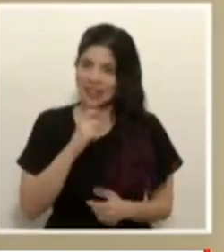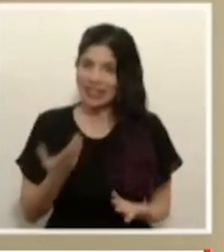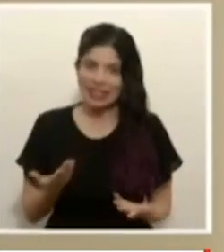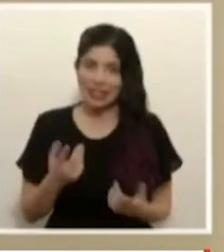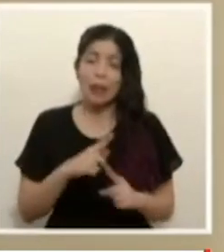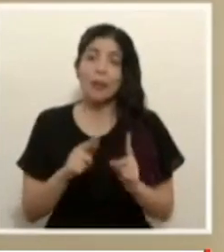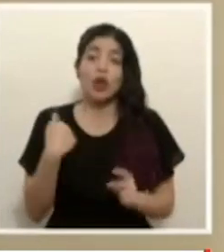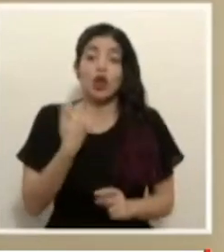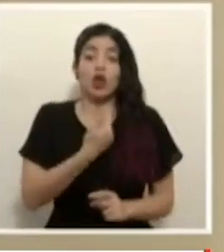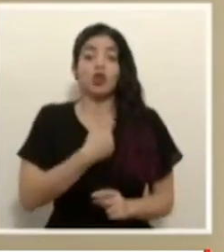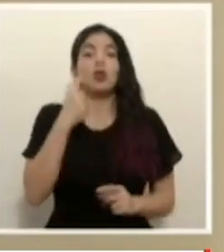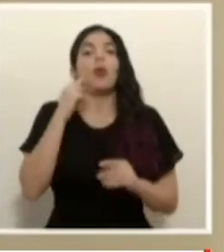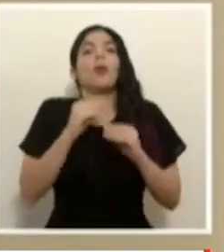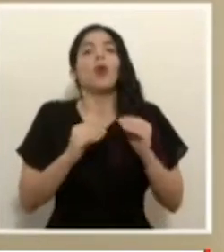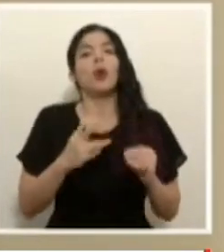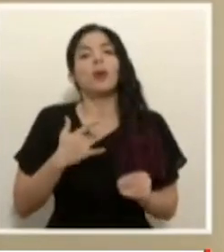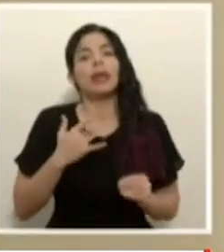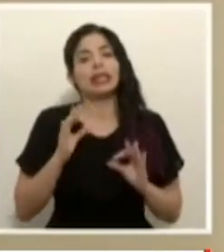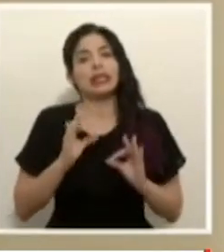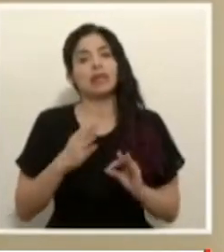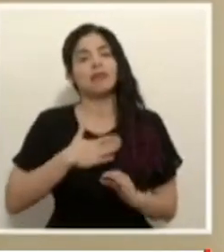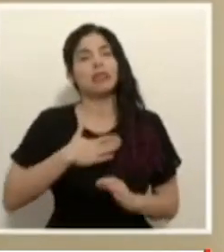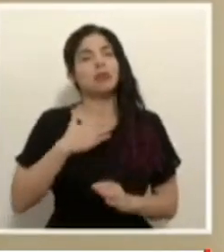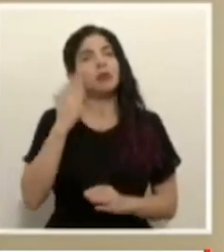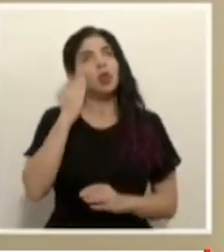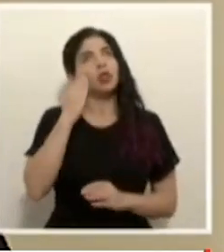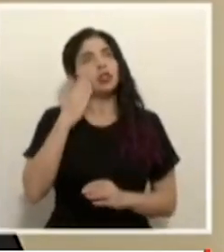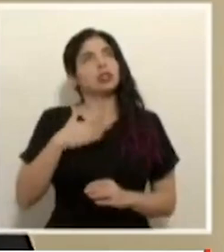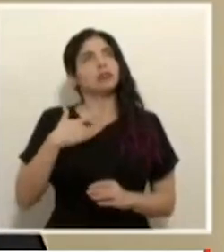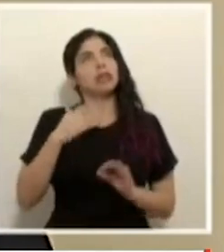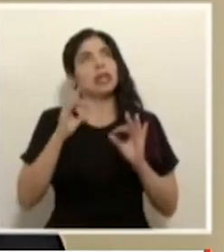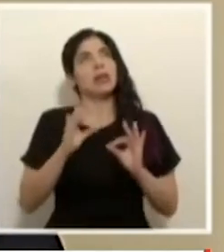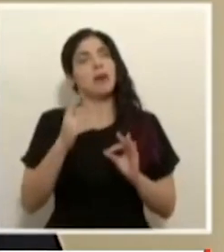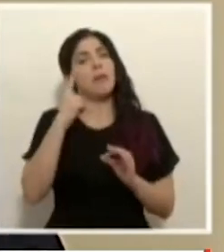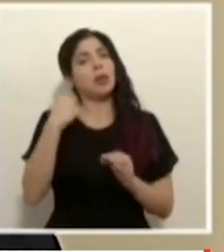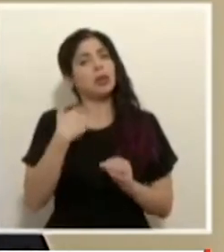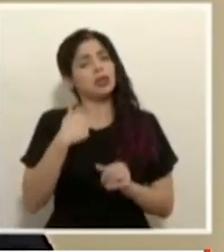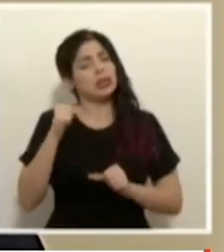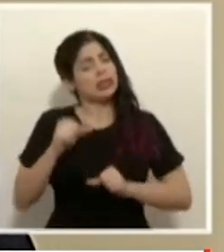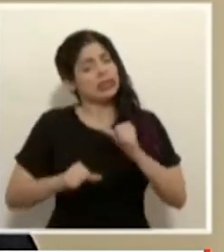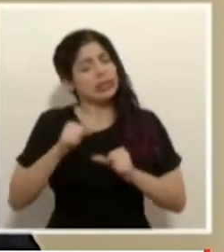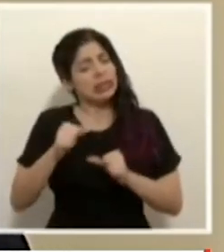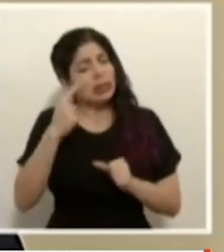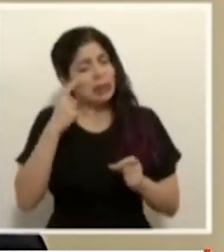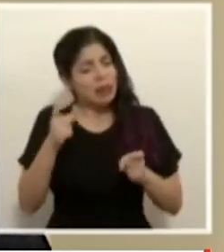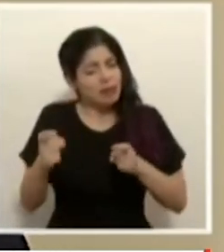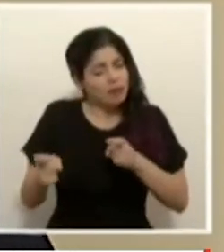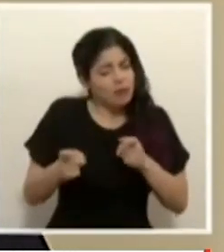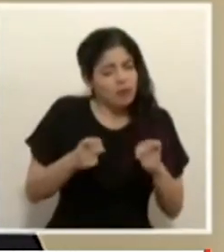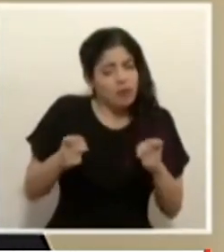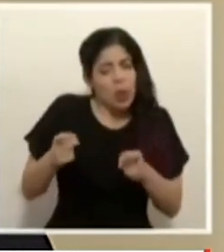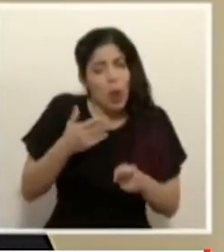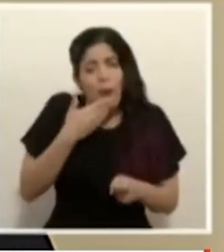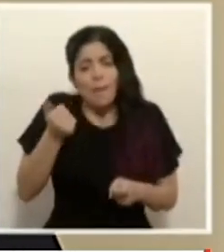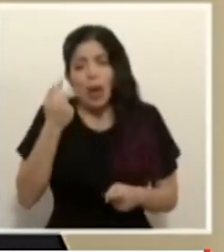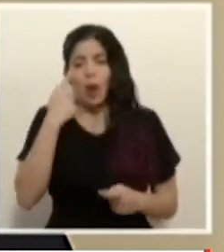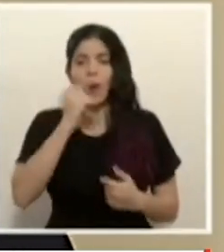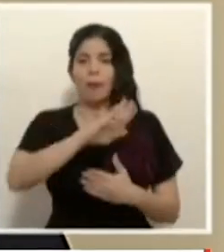por lo menos nos sentimos bien con nuestras conciencias porque estamos dando el máximo para hacerlo más mesurado para todas y todos